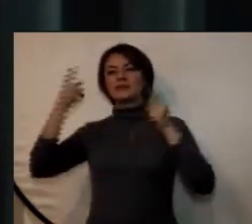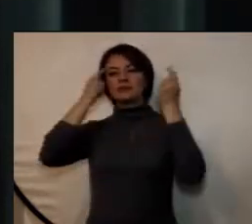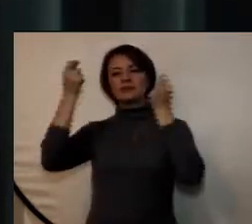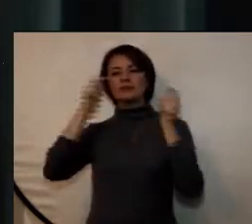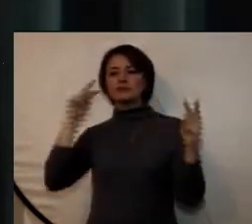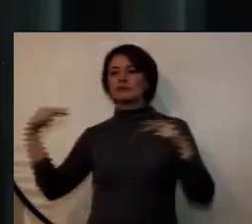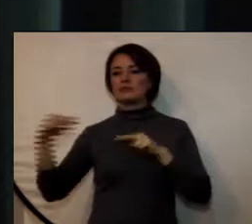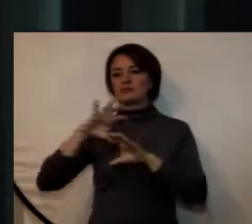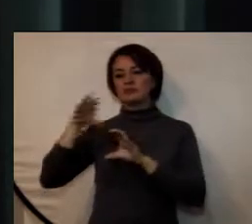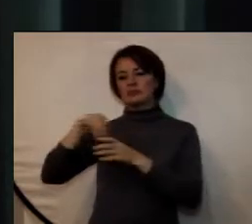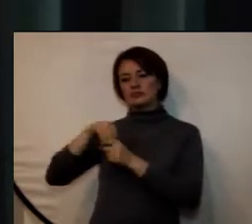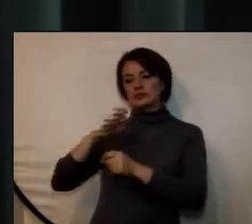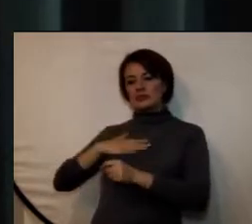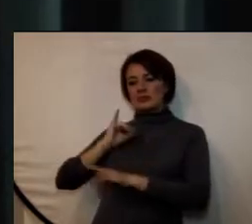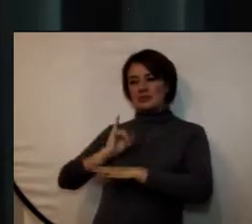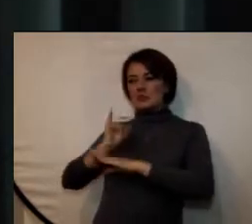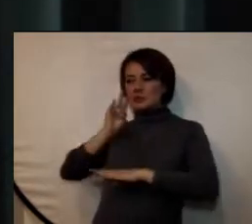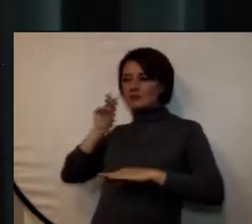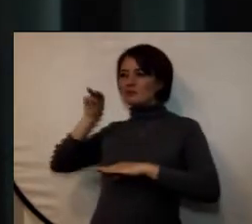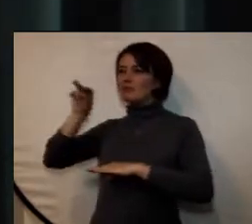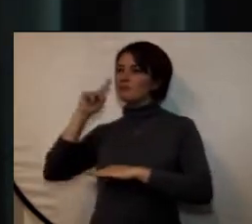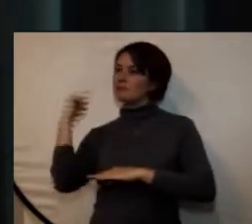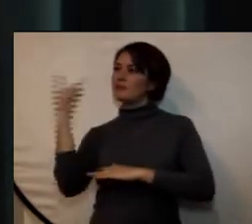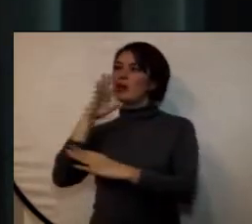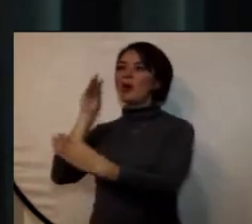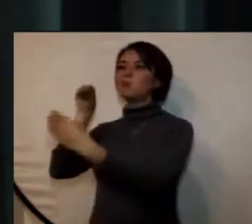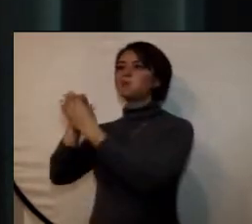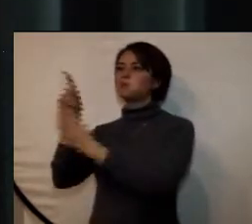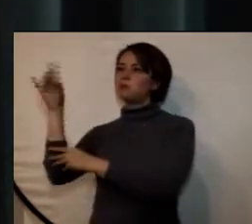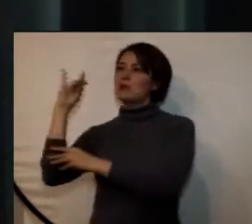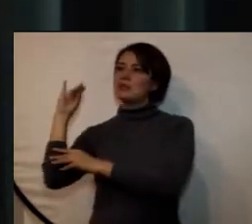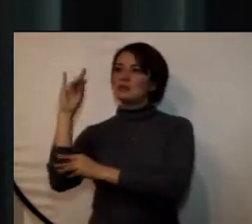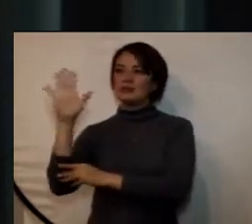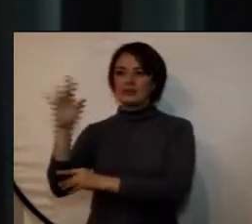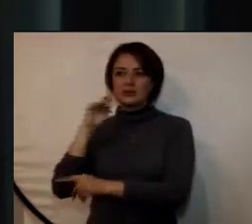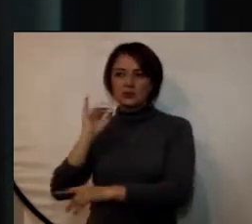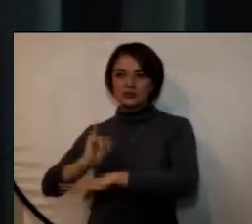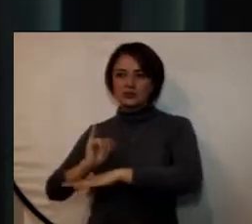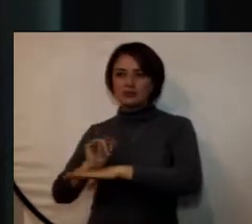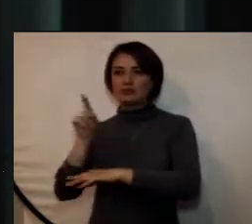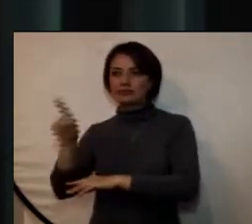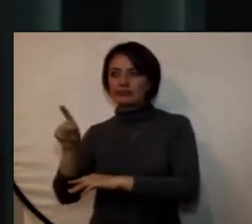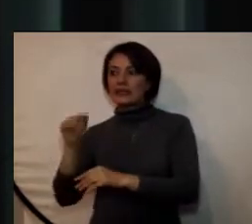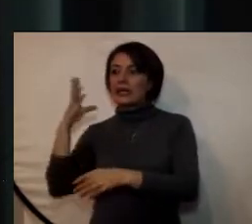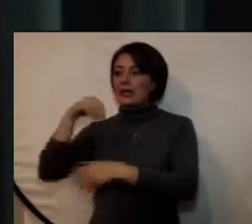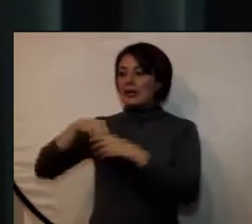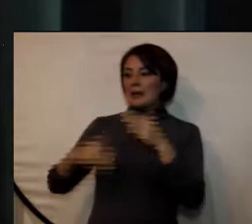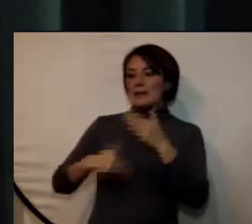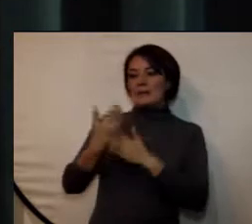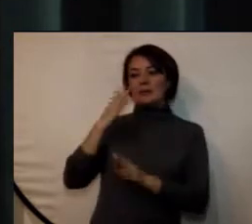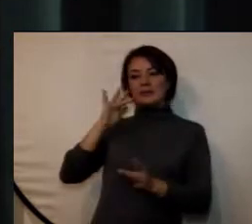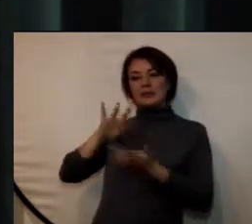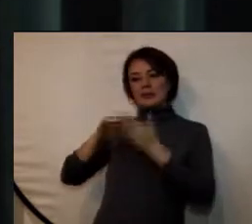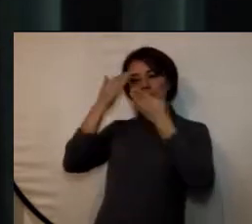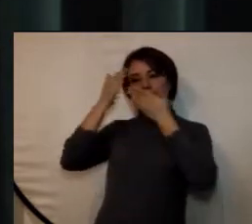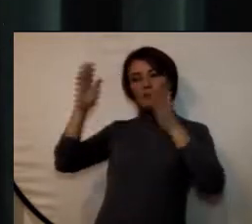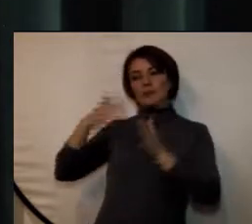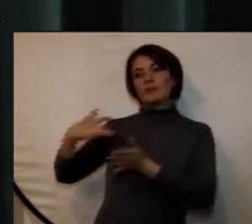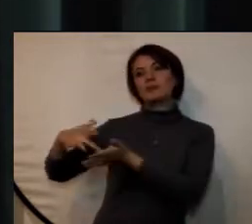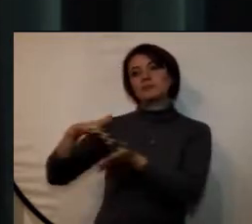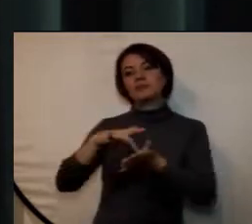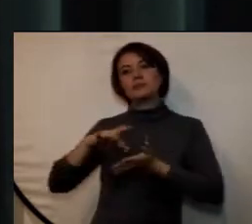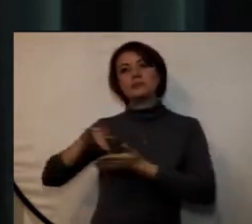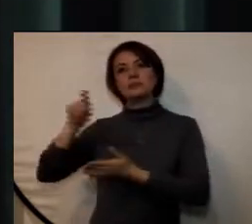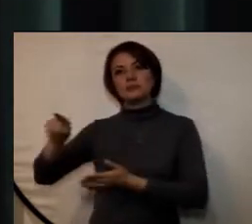perspectiva institucional articulada con su modelo institucional, que parte de su origen democrático y participativo,